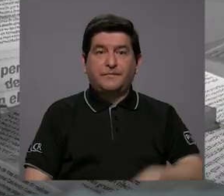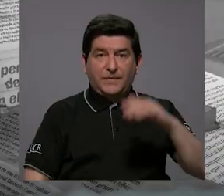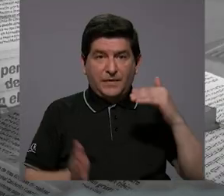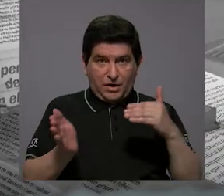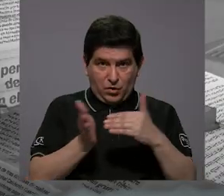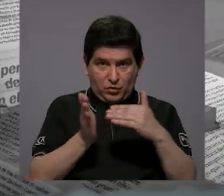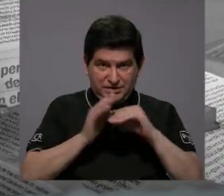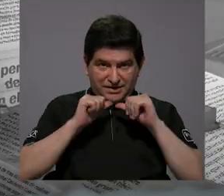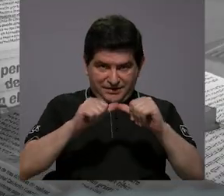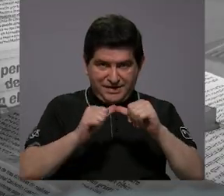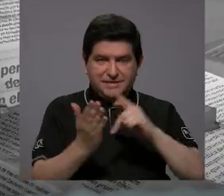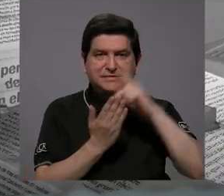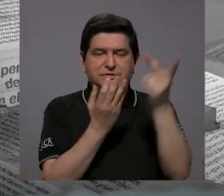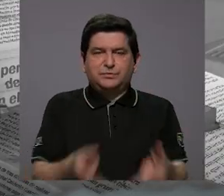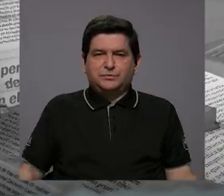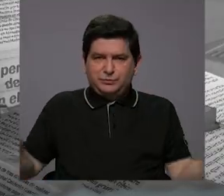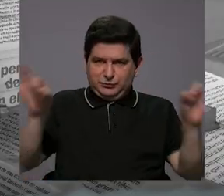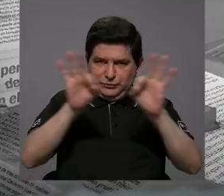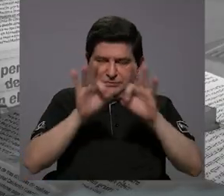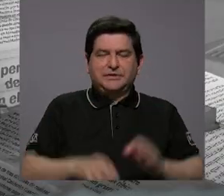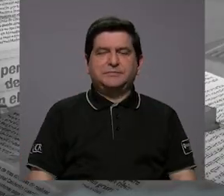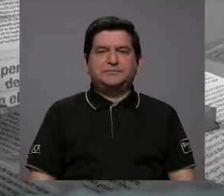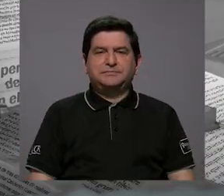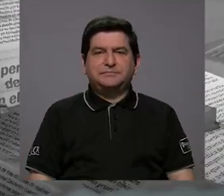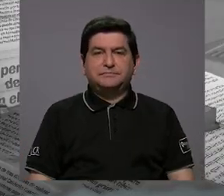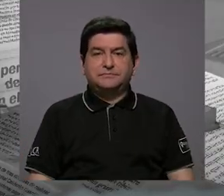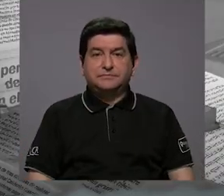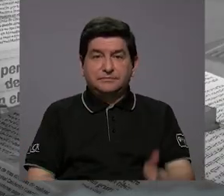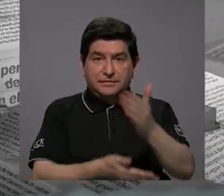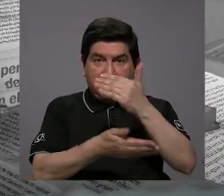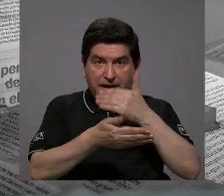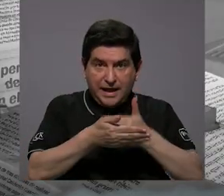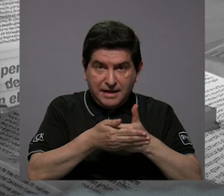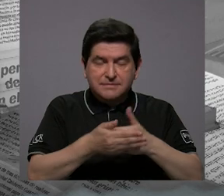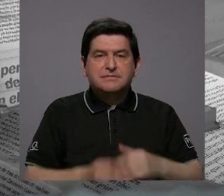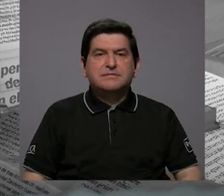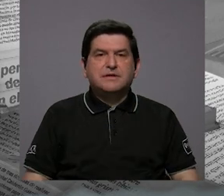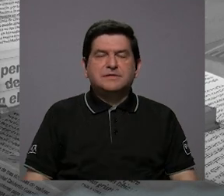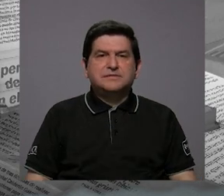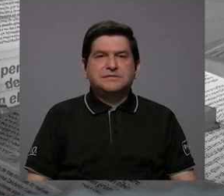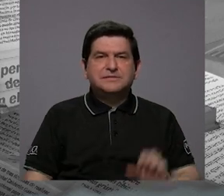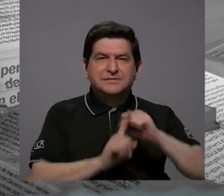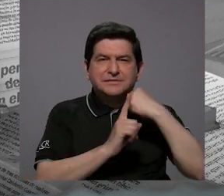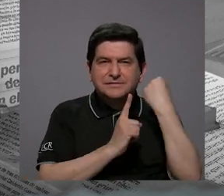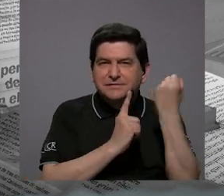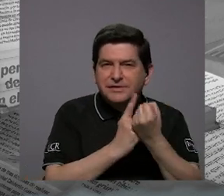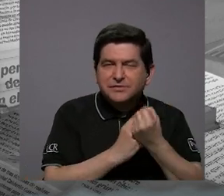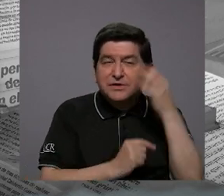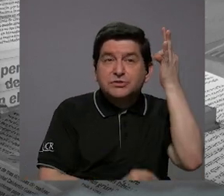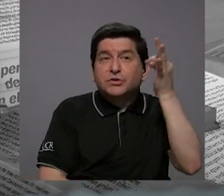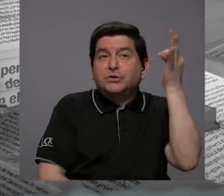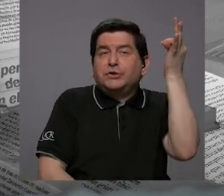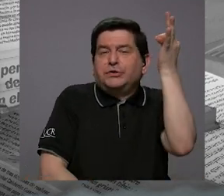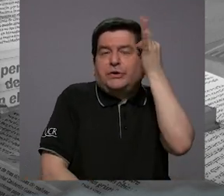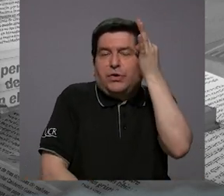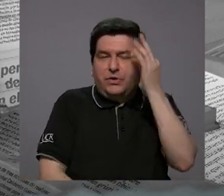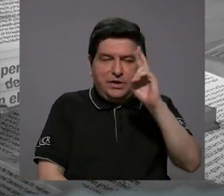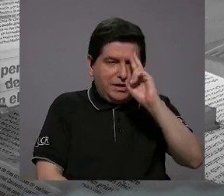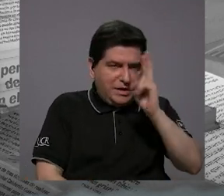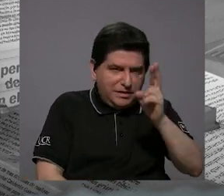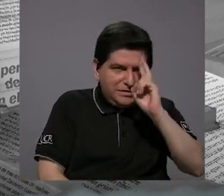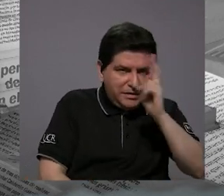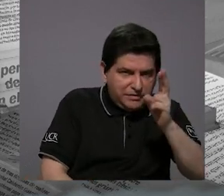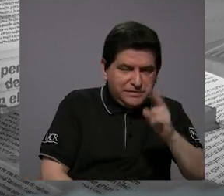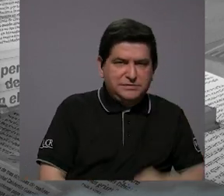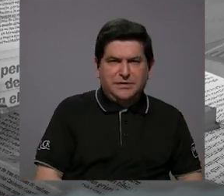Estamos de regreso con lo que importa. Bueno, y quedamos con el tema o el punto de que en teoría sí se